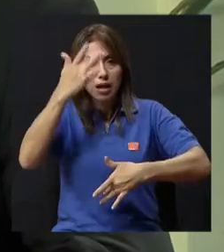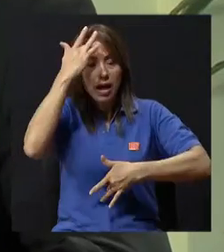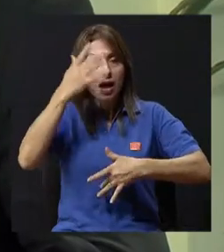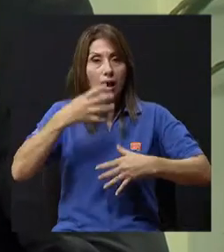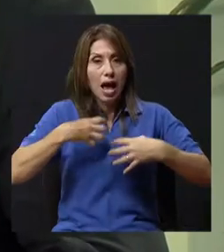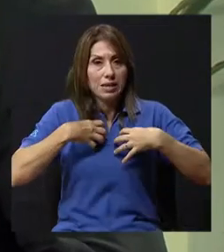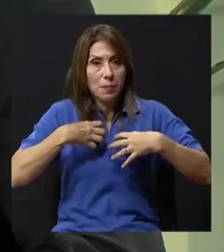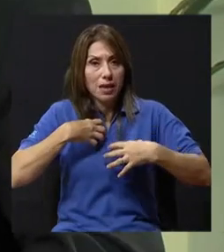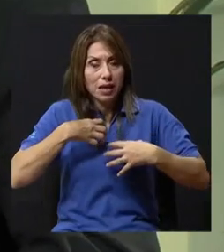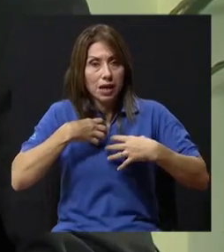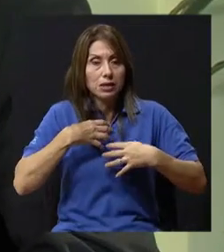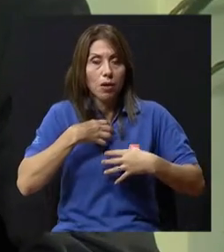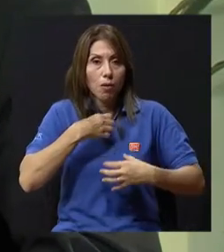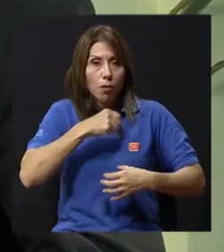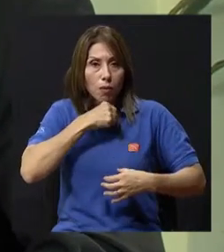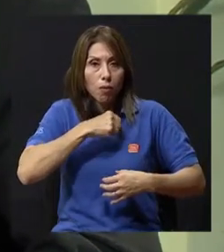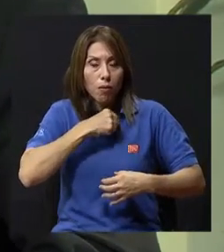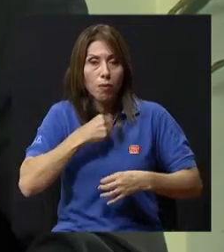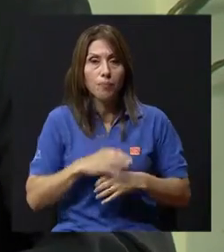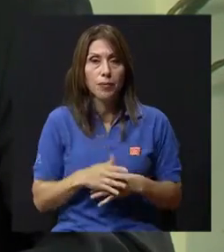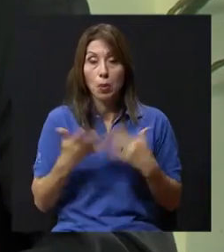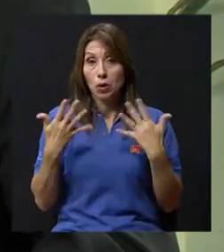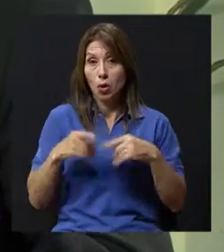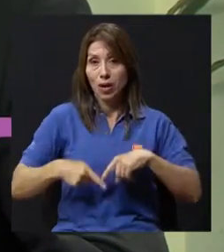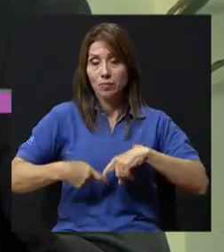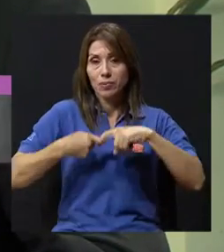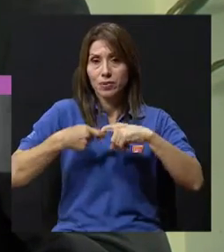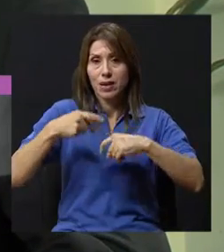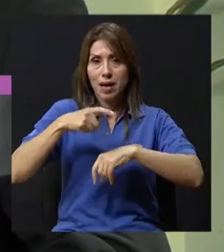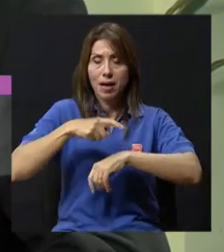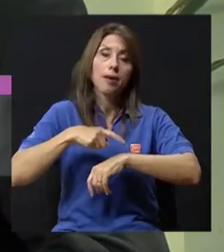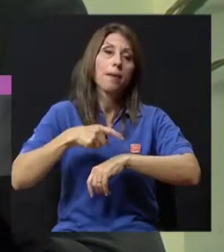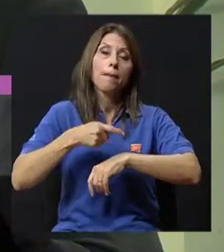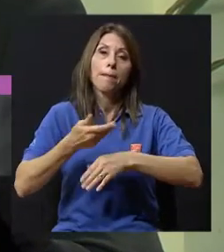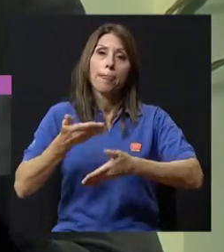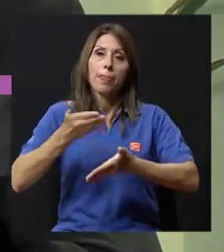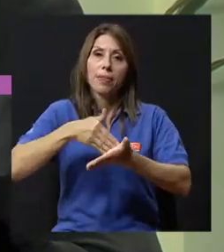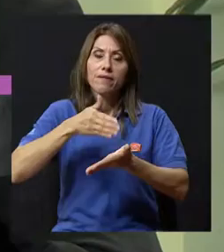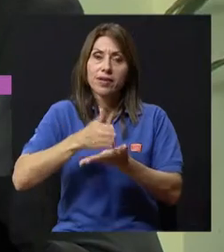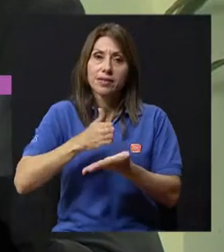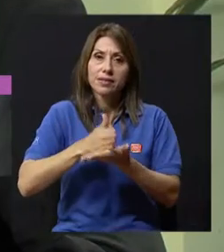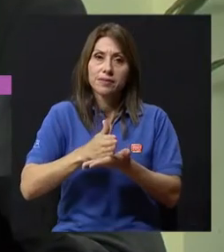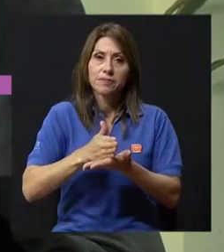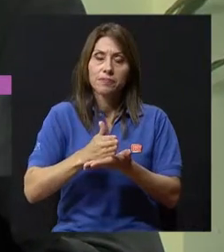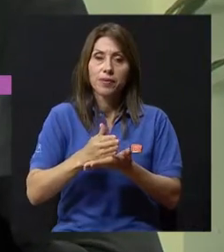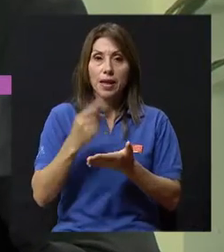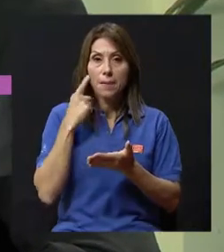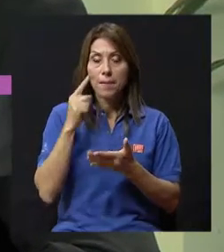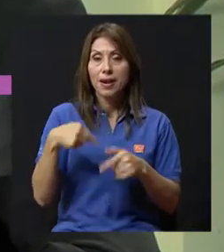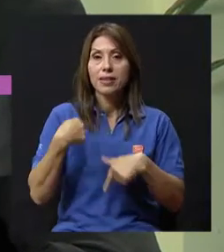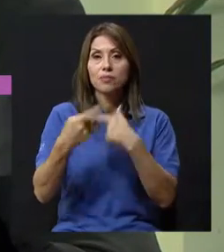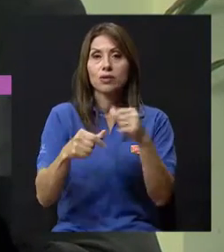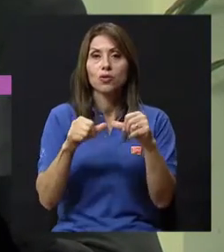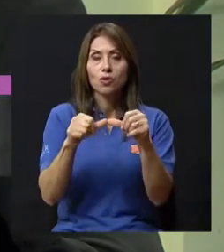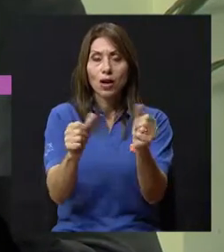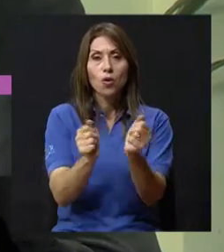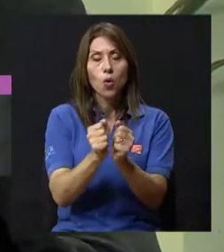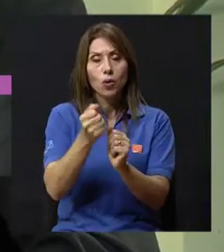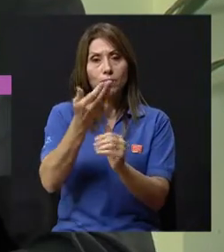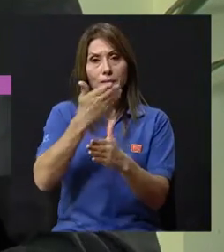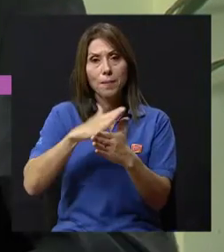Bueno, llegó el momento de hacer una nueva pausa, Fabiola. Doctor, y para retomar el capítulo final